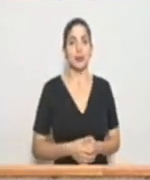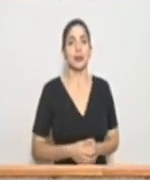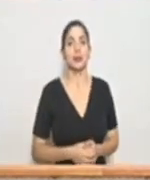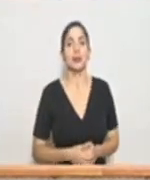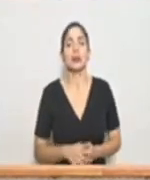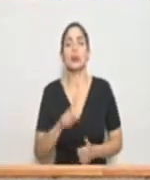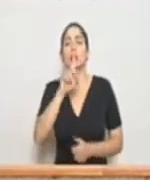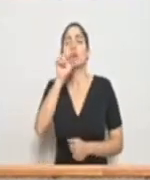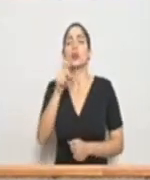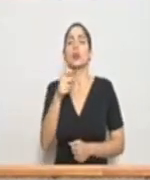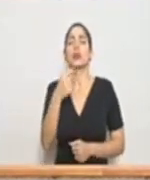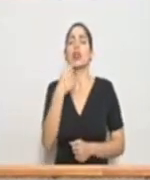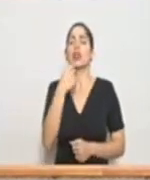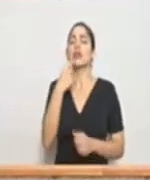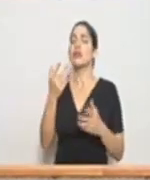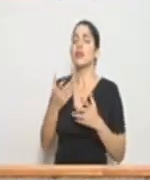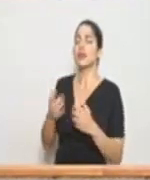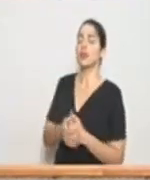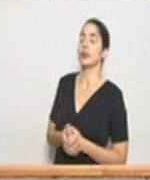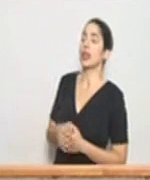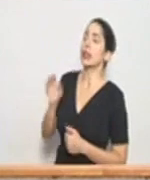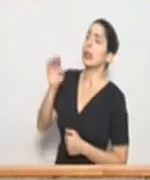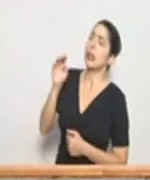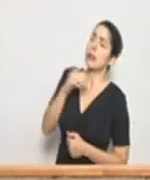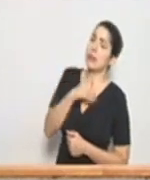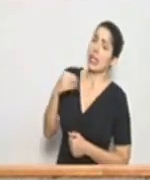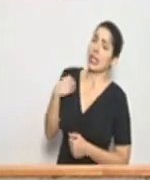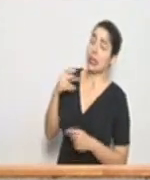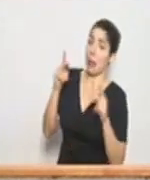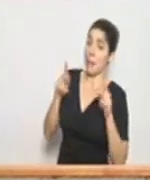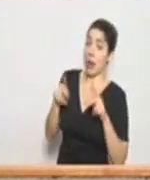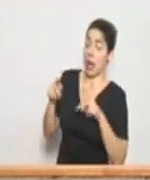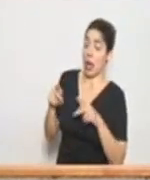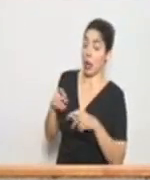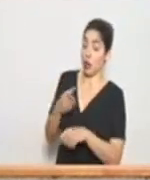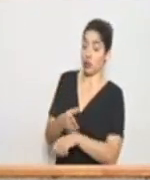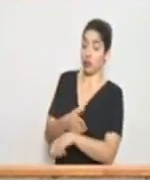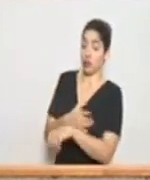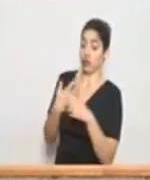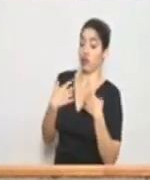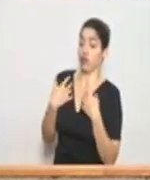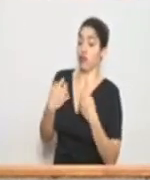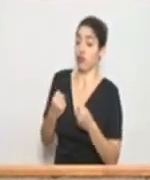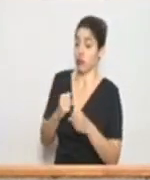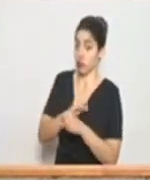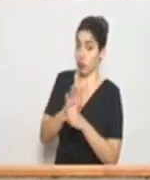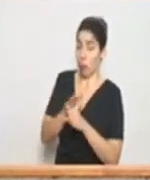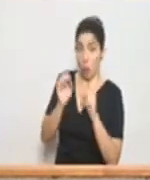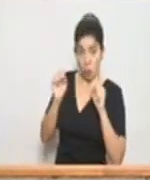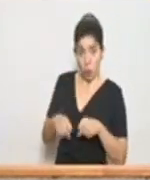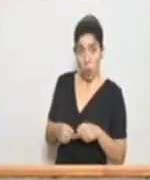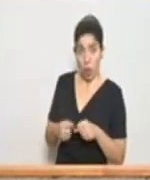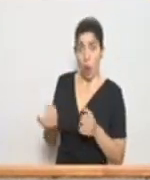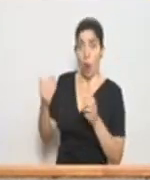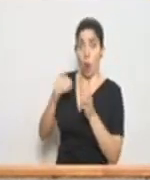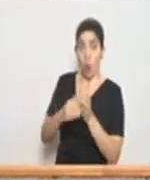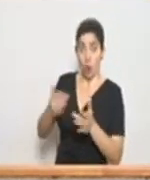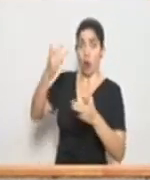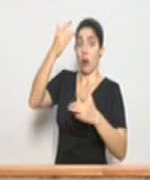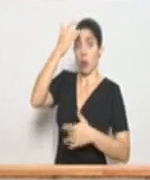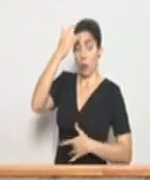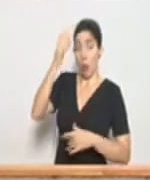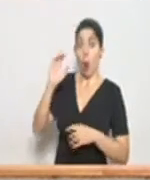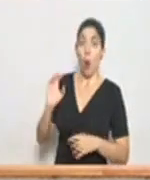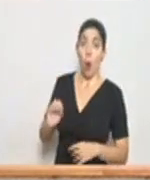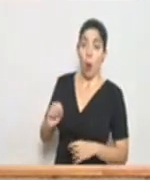la consulta sería la siguiente señor ministro las personas que se recuperan del COVID-19 pueden volver a ser contagiadas o pueden